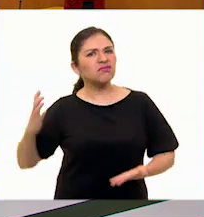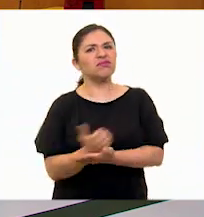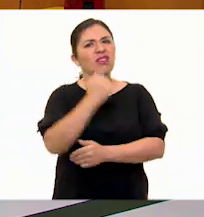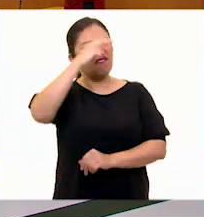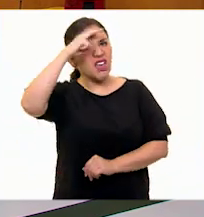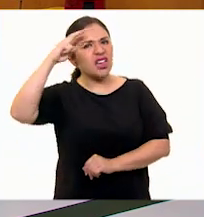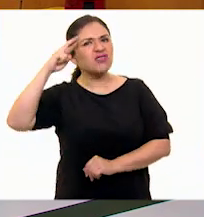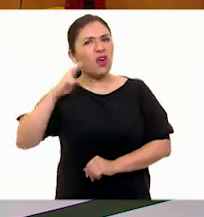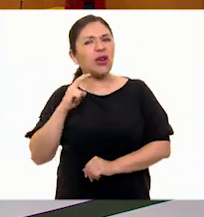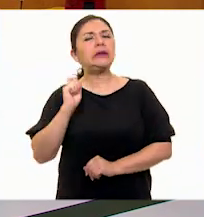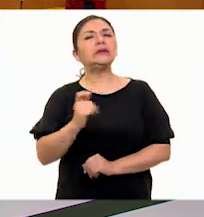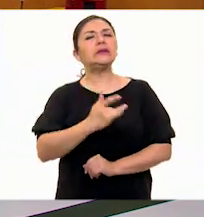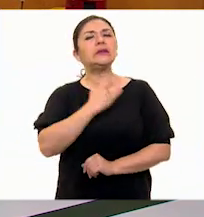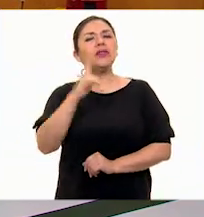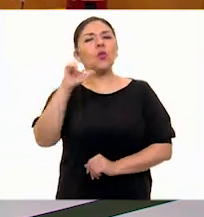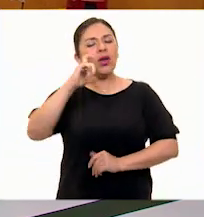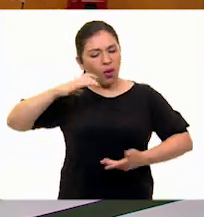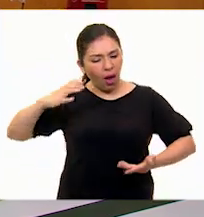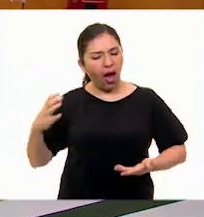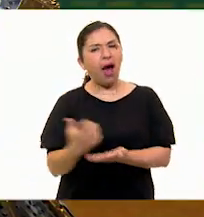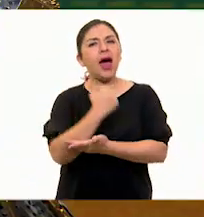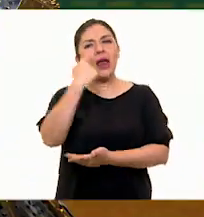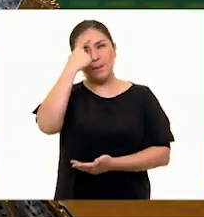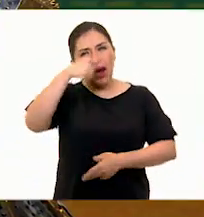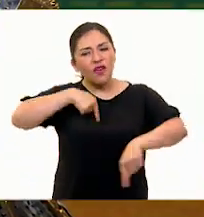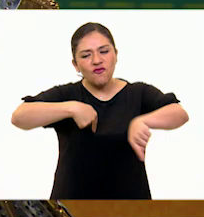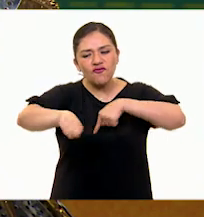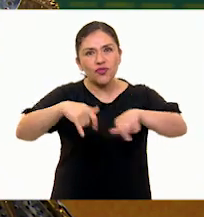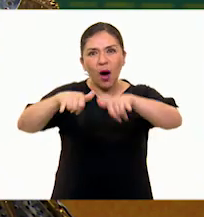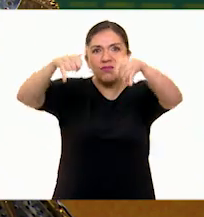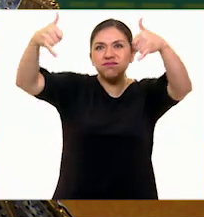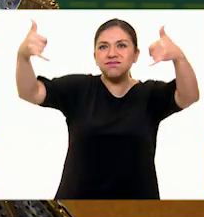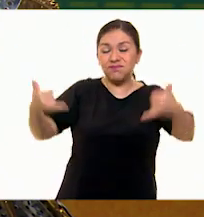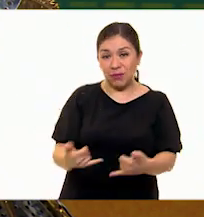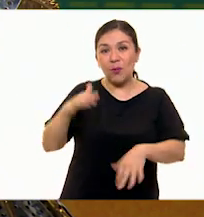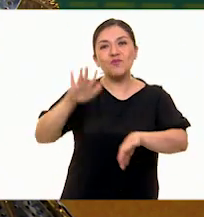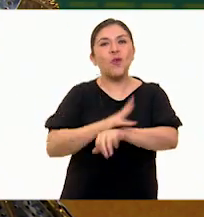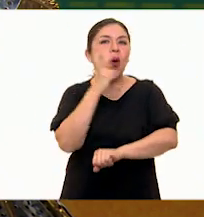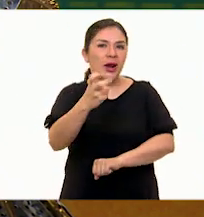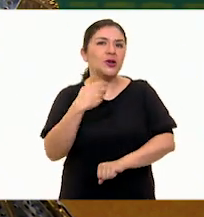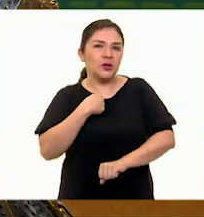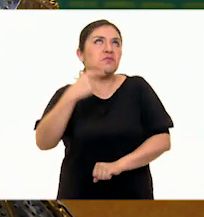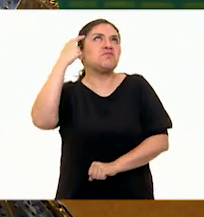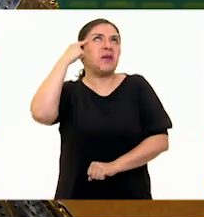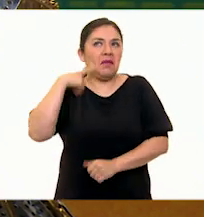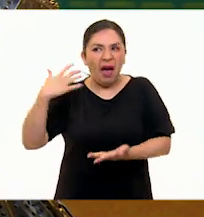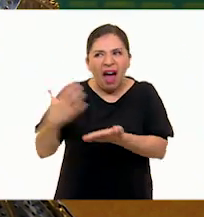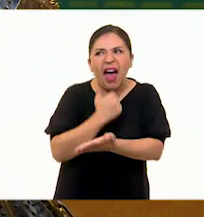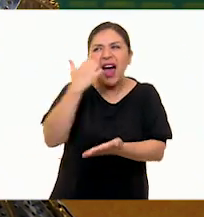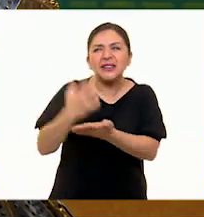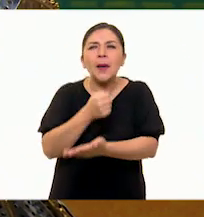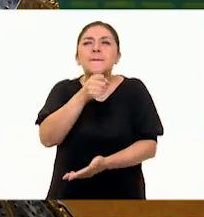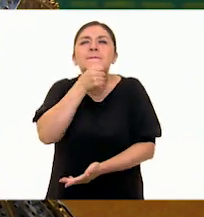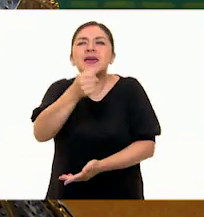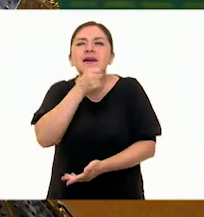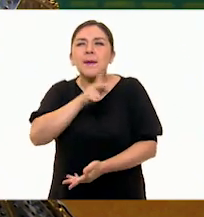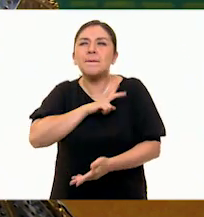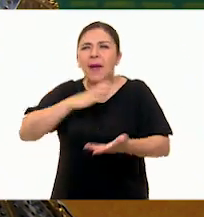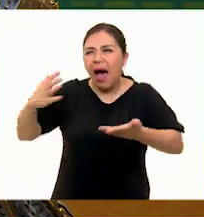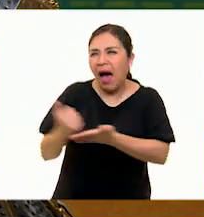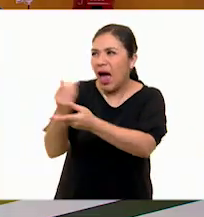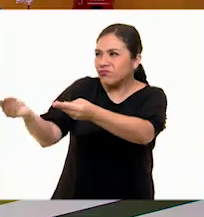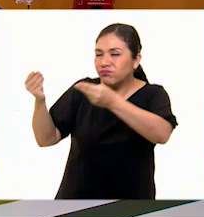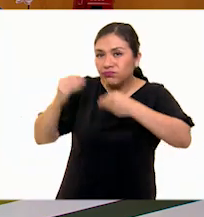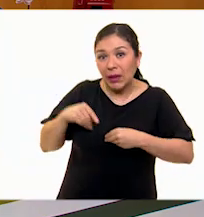a lo que uno siente cuando gana el partido de fútbol. Por eso es que yo usaría todas mis medallas viejas que tengo por ahí